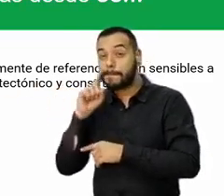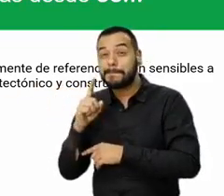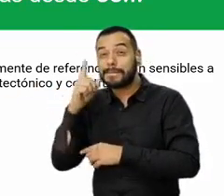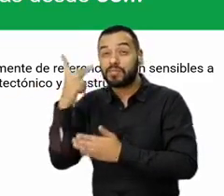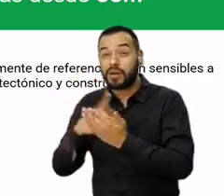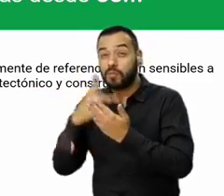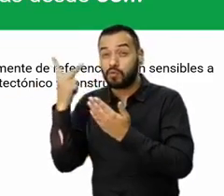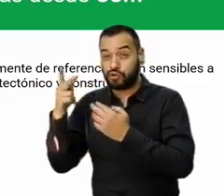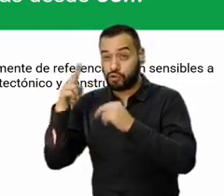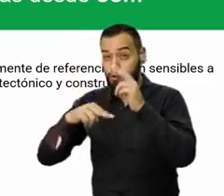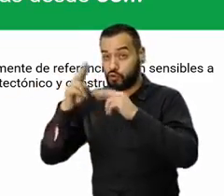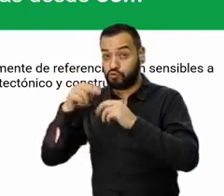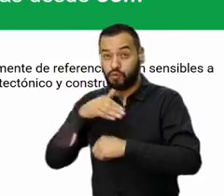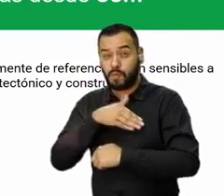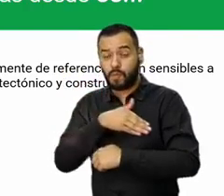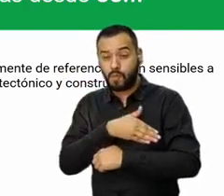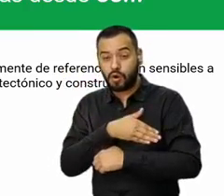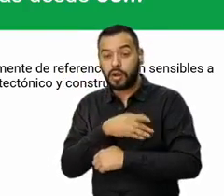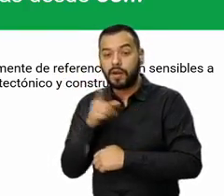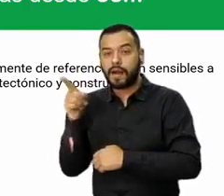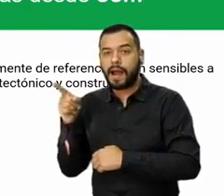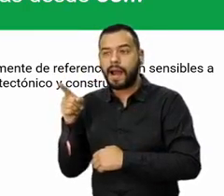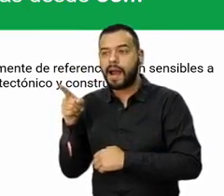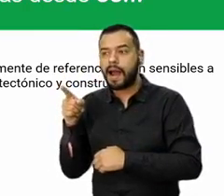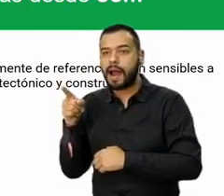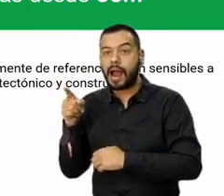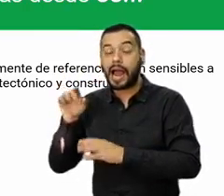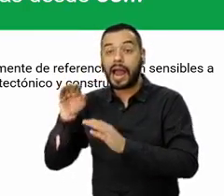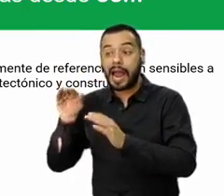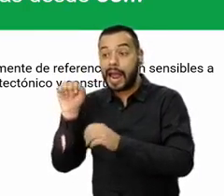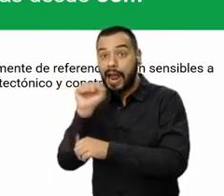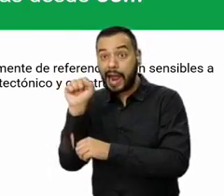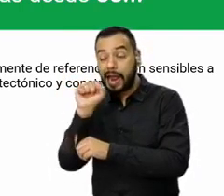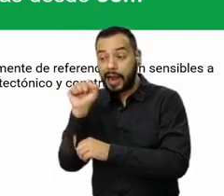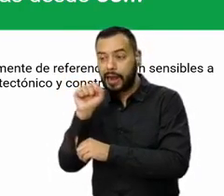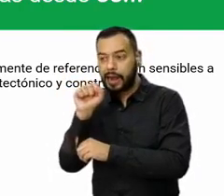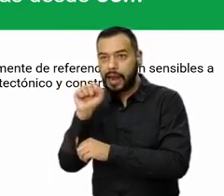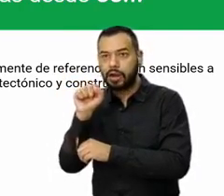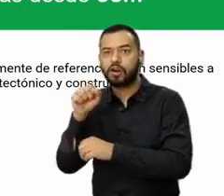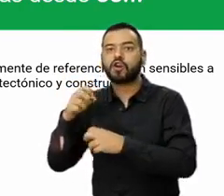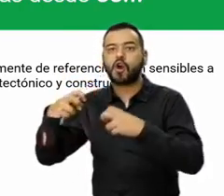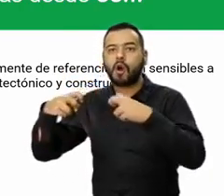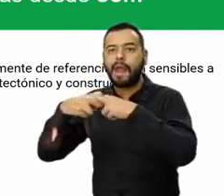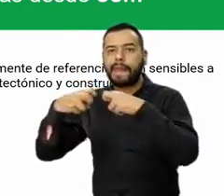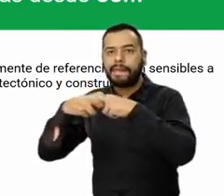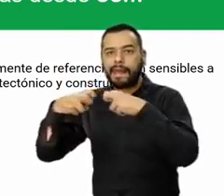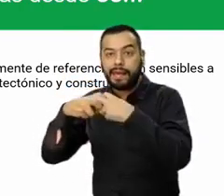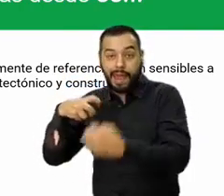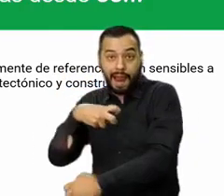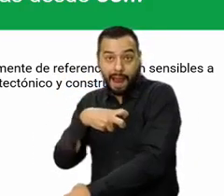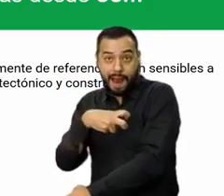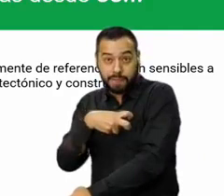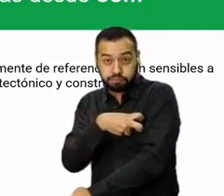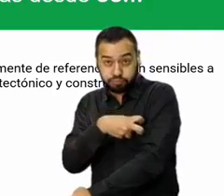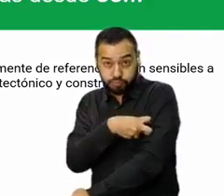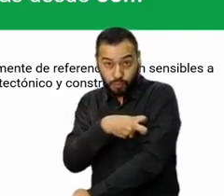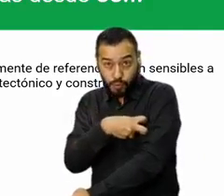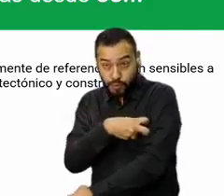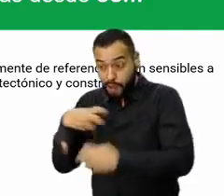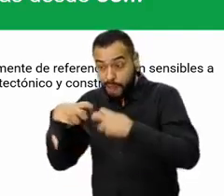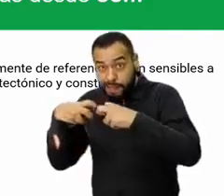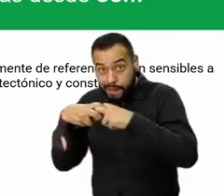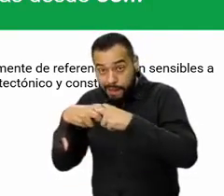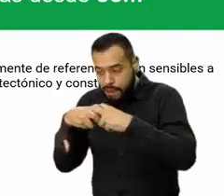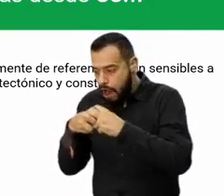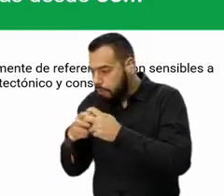Constructora Bolívar tiene para cargar vehículos eléctricos y esa parte pues va a ahorrar el consumo, por